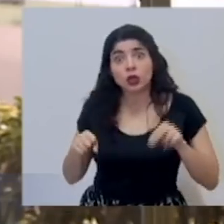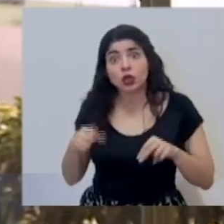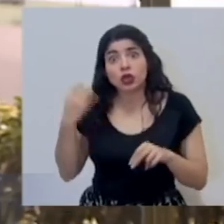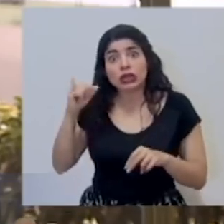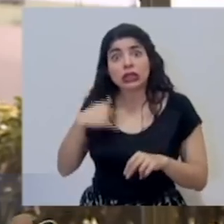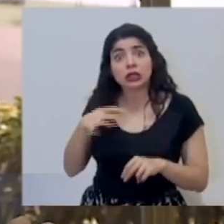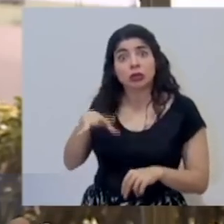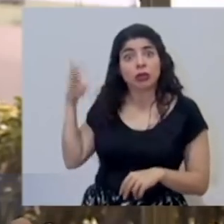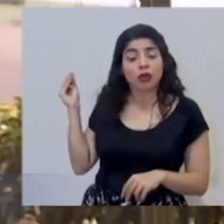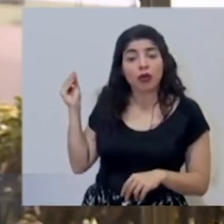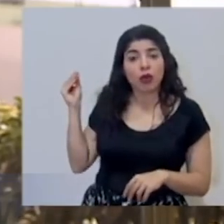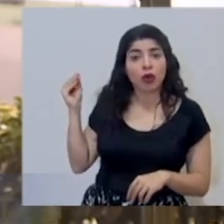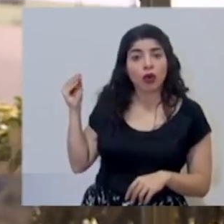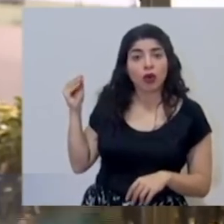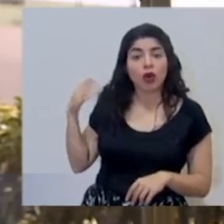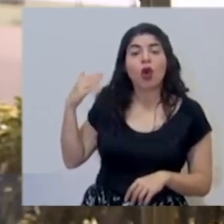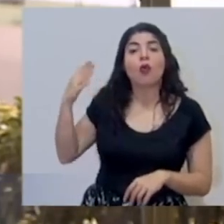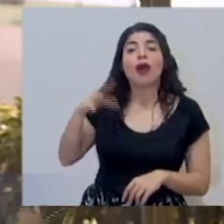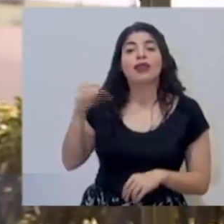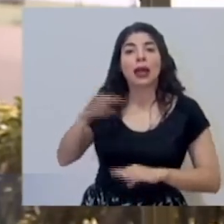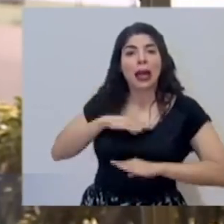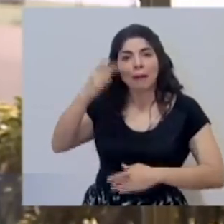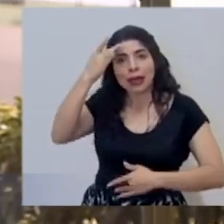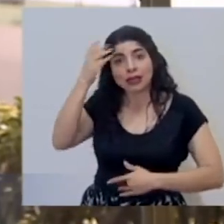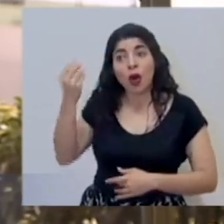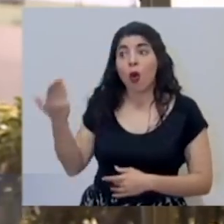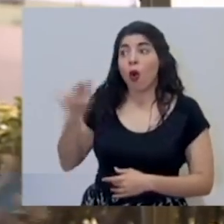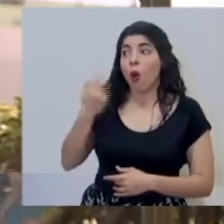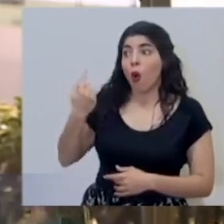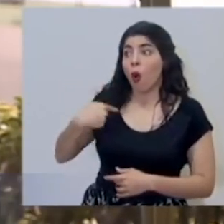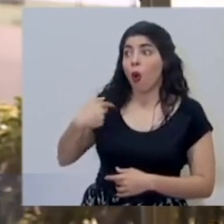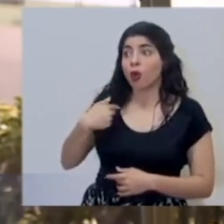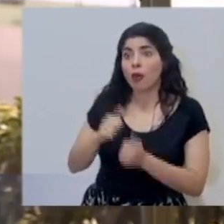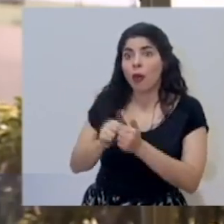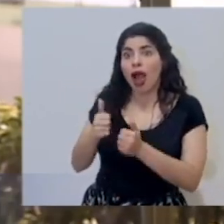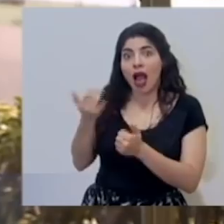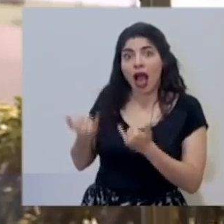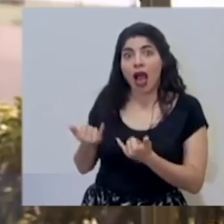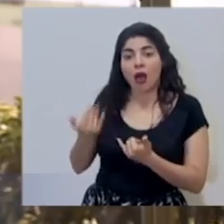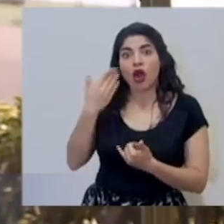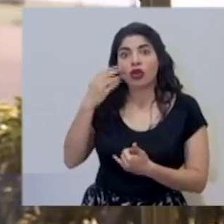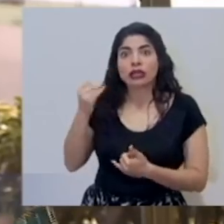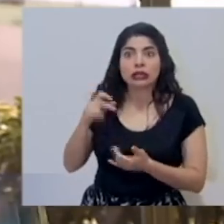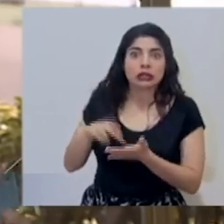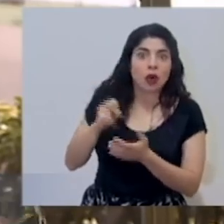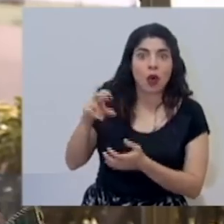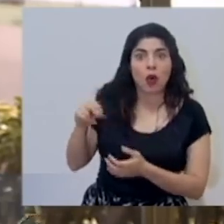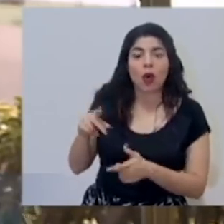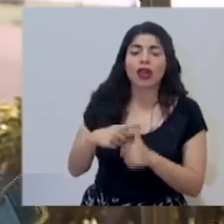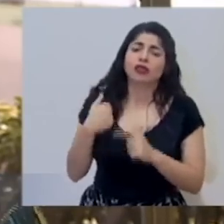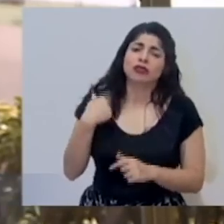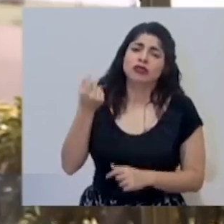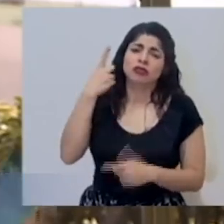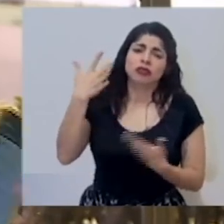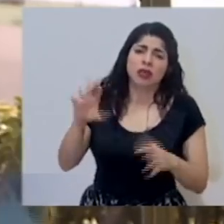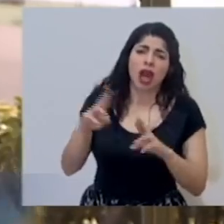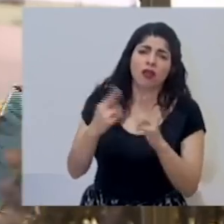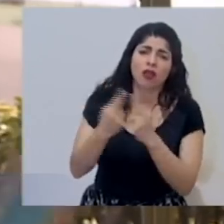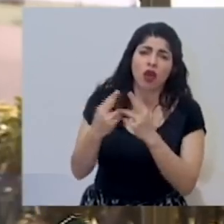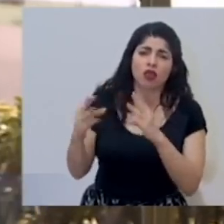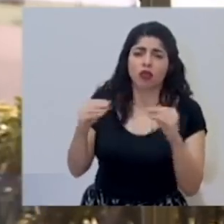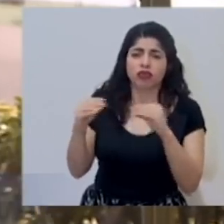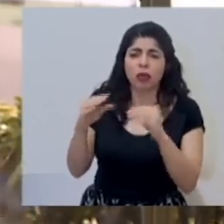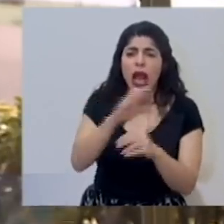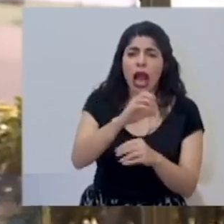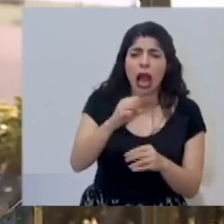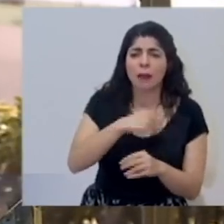cuando se van a incapacitar o reciben la orden de aislamiento por el atraso que se está habiendo en este momento. Entonces, queríamos saber, entendemos que hubo reuniones entre la